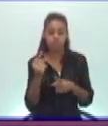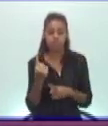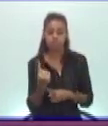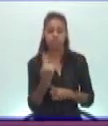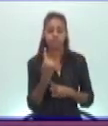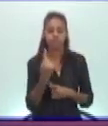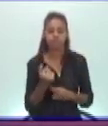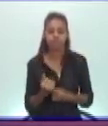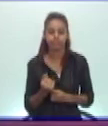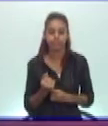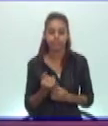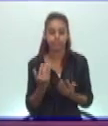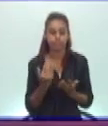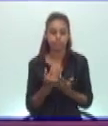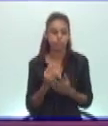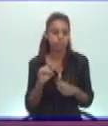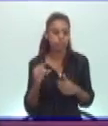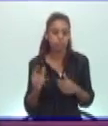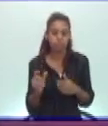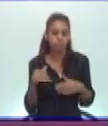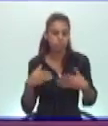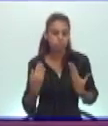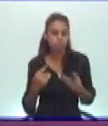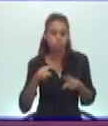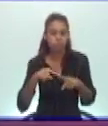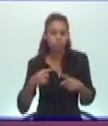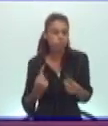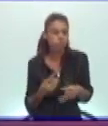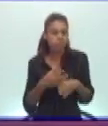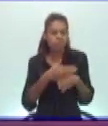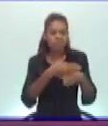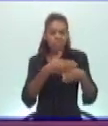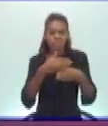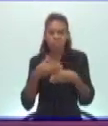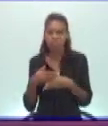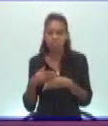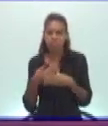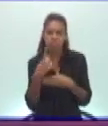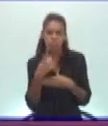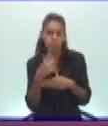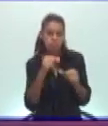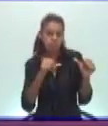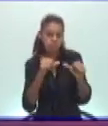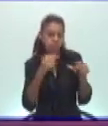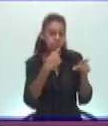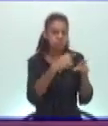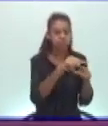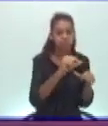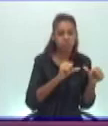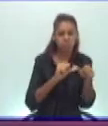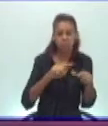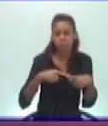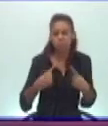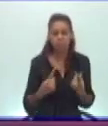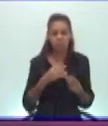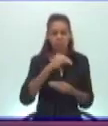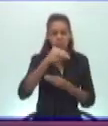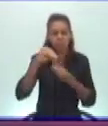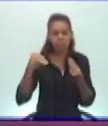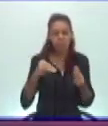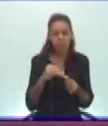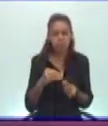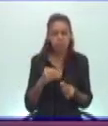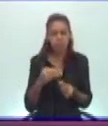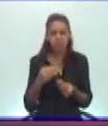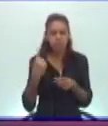avanzado pudiera ser, bueno, ¿cuál es la diferencia entre unas sustancias y otras? ¿Por qué unas modifican la conducta y